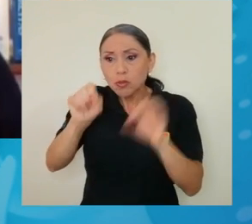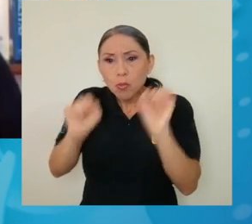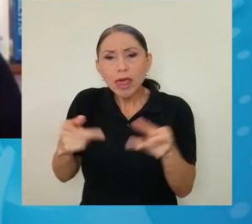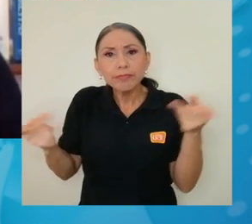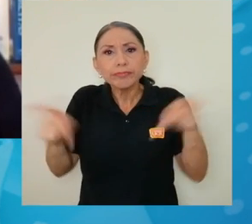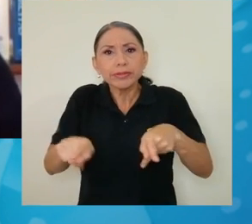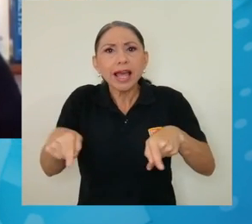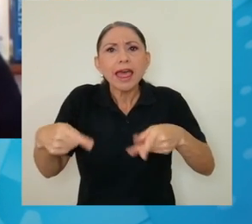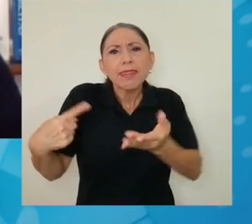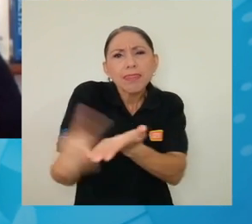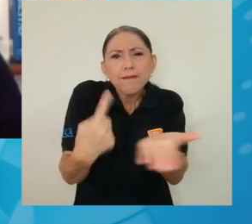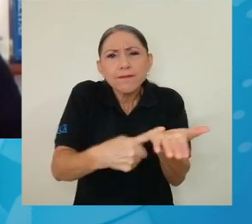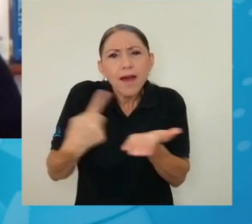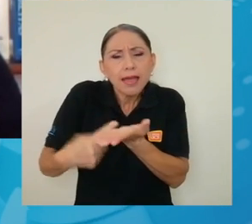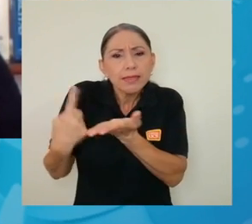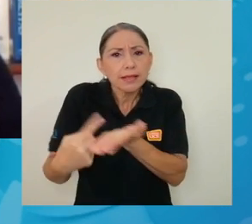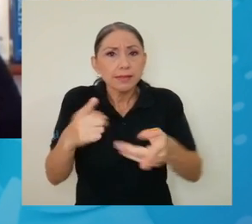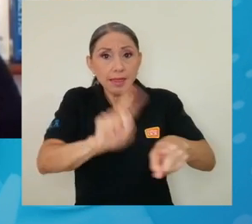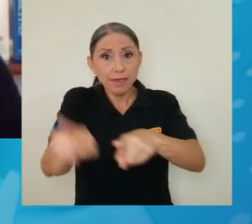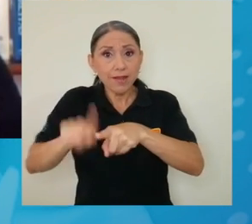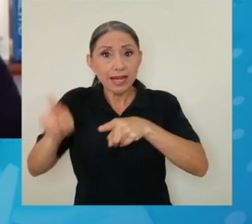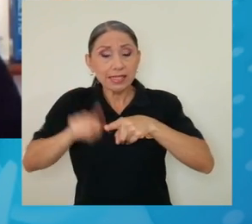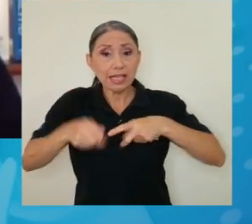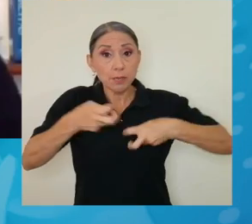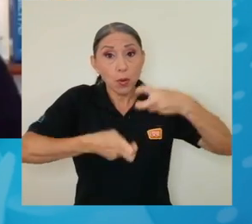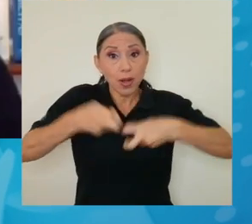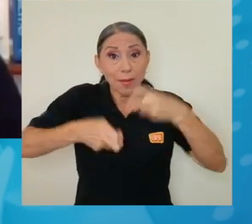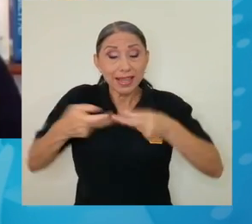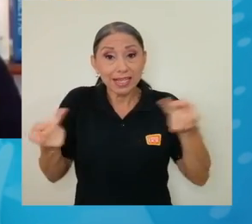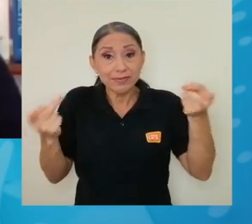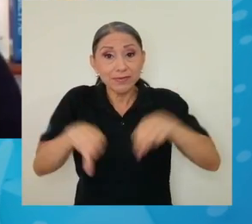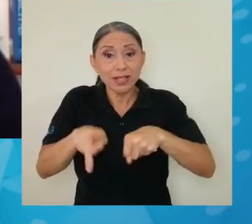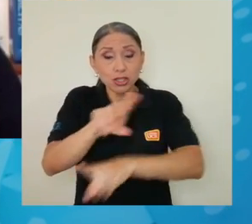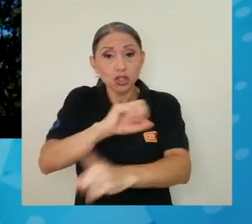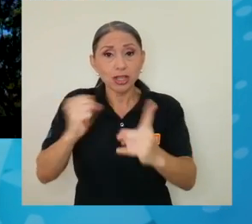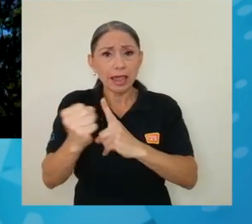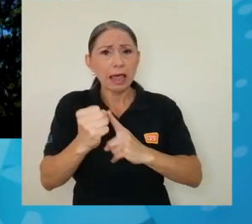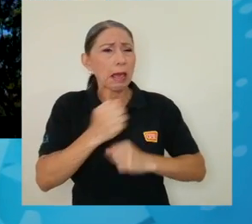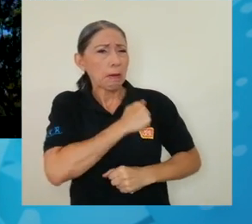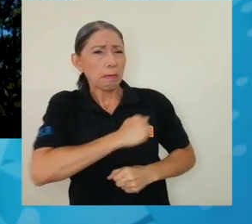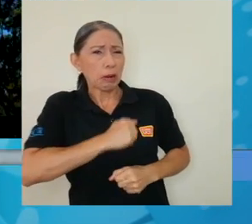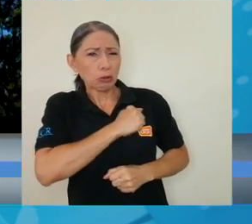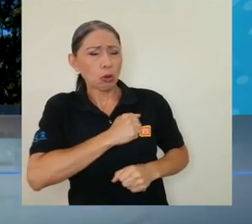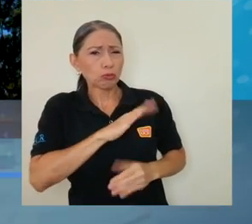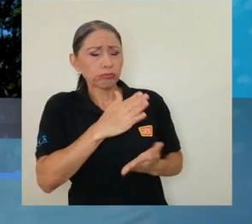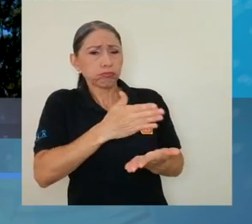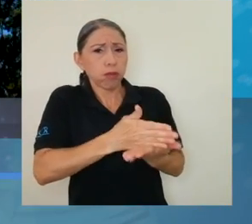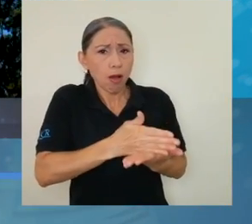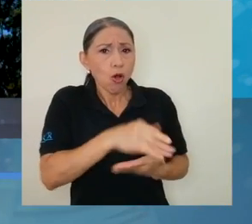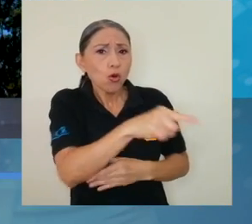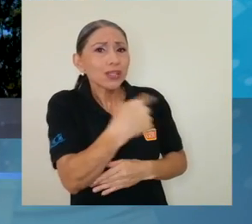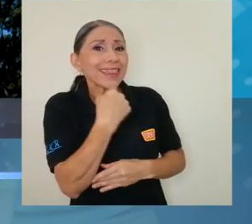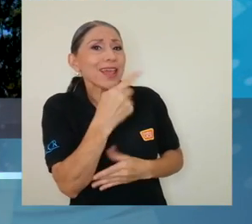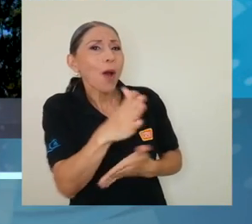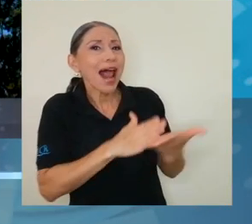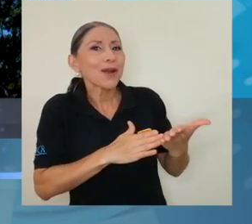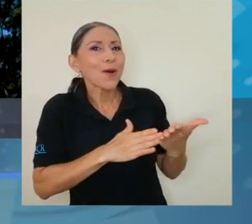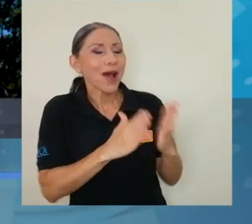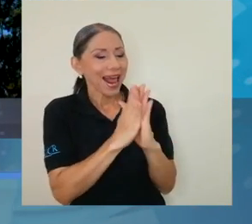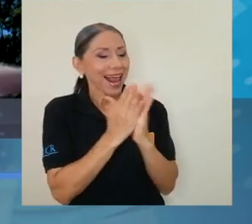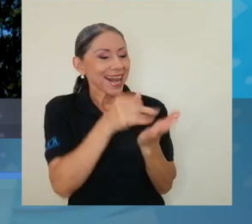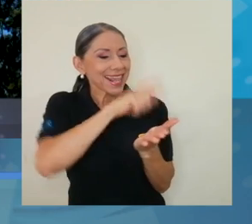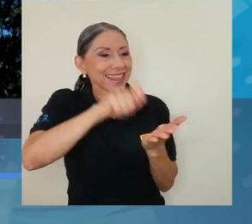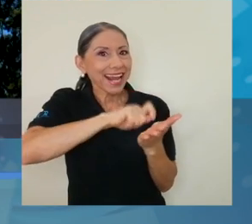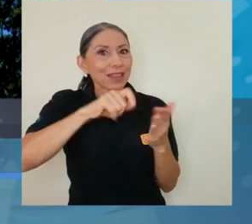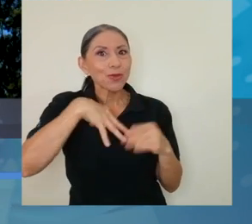para generar debates sobre diversas problemáticas que nos afectan como sociedad. Perdón que te interrumpa. Acabas de decir algo, voy a sacar la